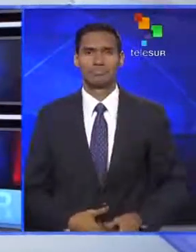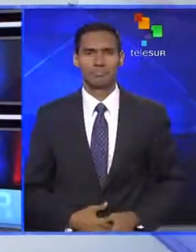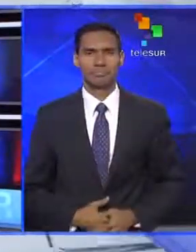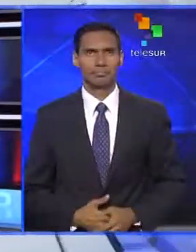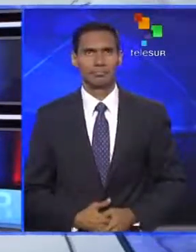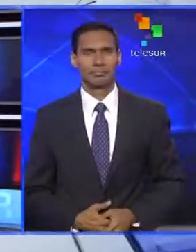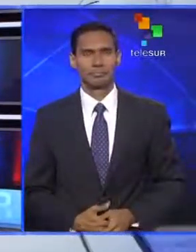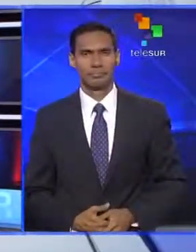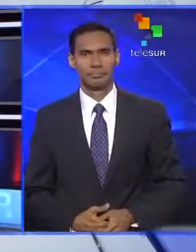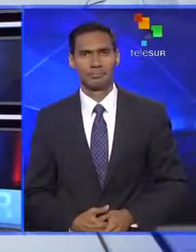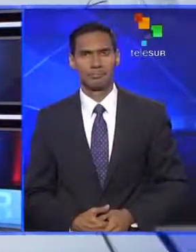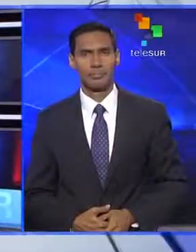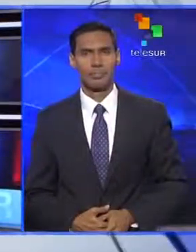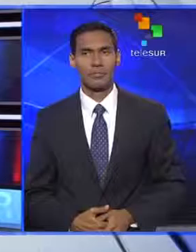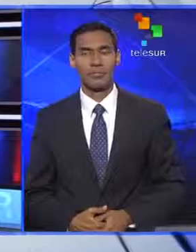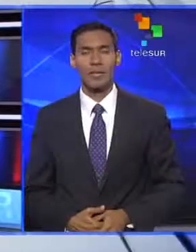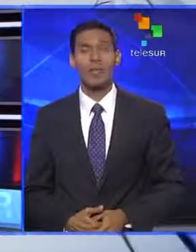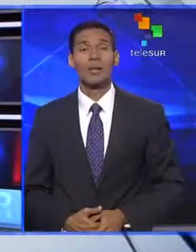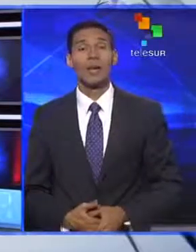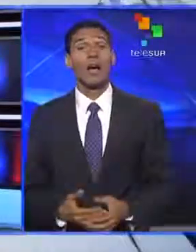Bien, muchas gracias a nuestro compañero Sergio Rodrigo.